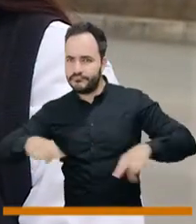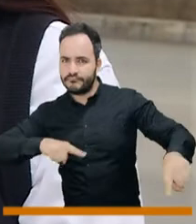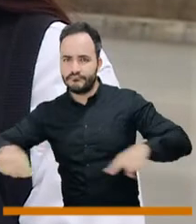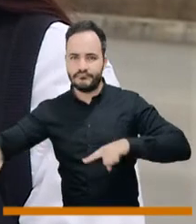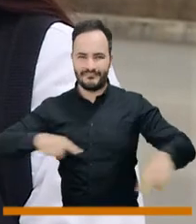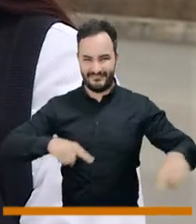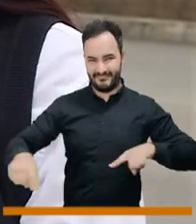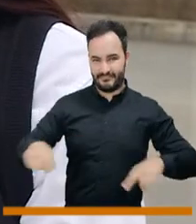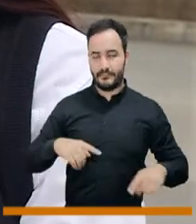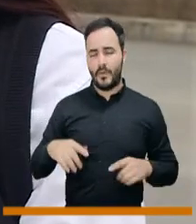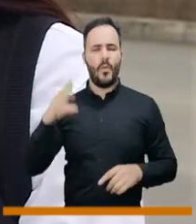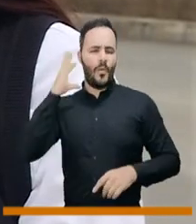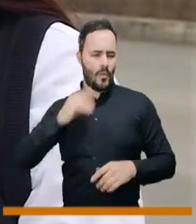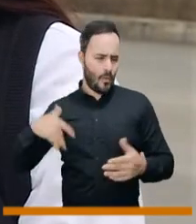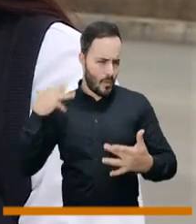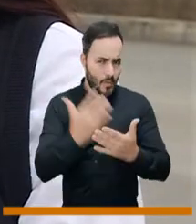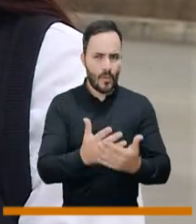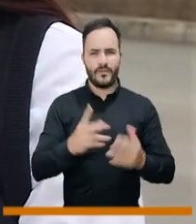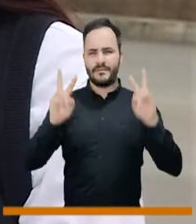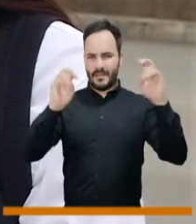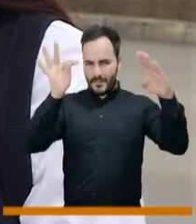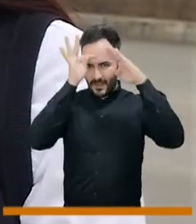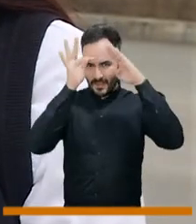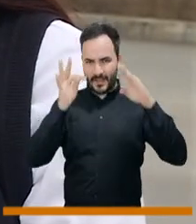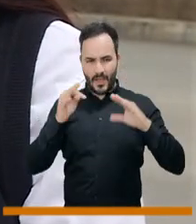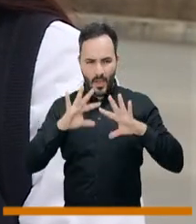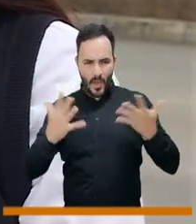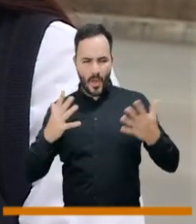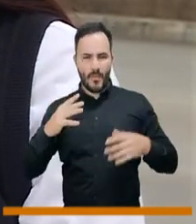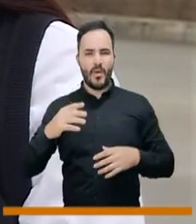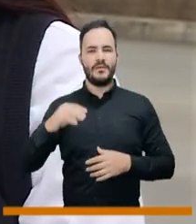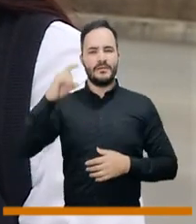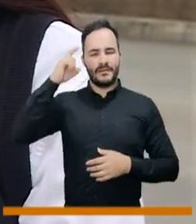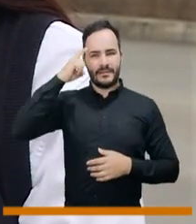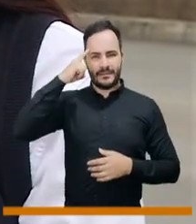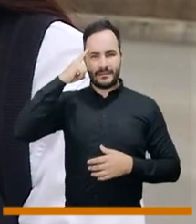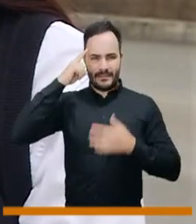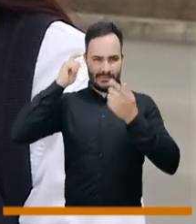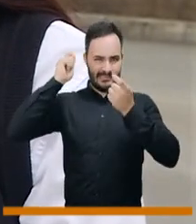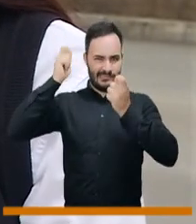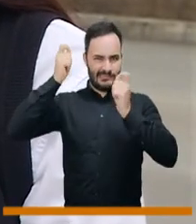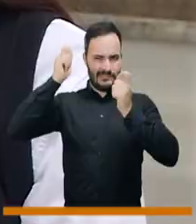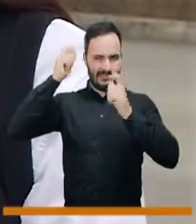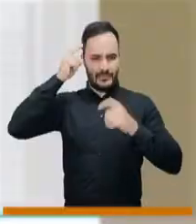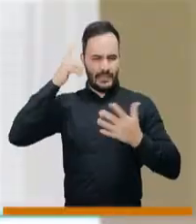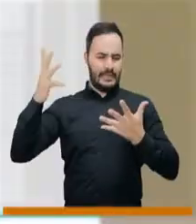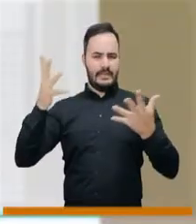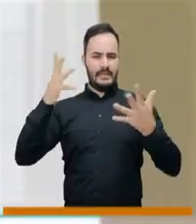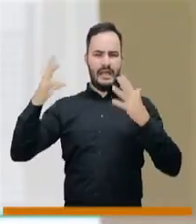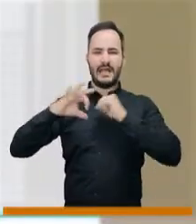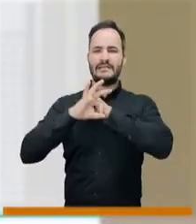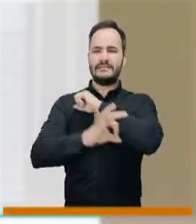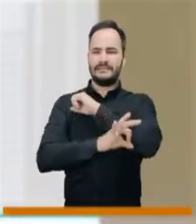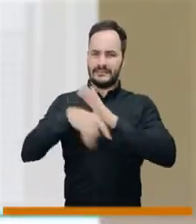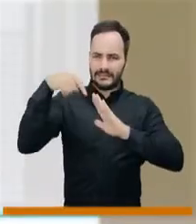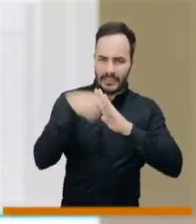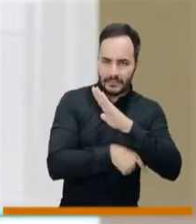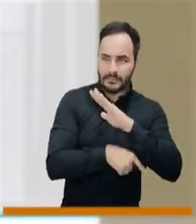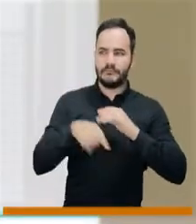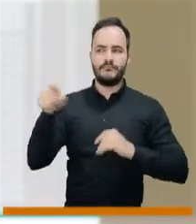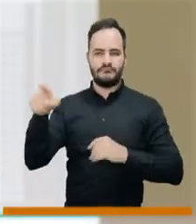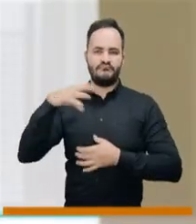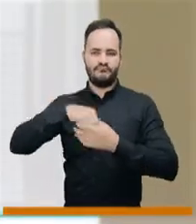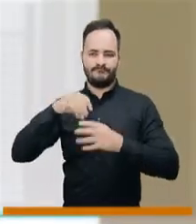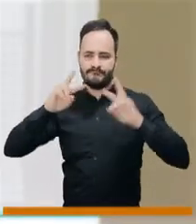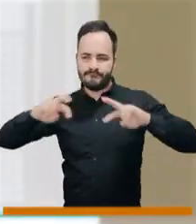experiencia en el campo clínico investigativo sobre el trastorno psiquiátrico. Doctora María Mercedes, gracias por acogernos en